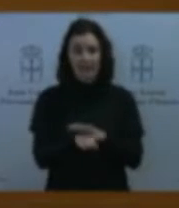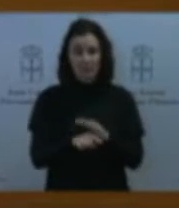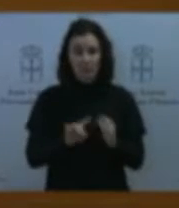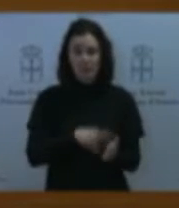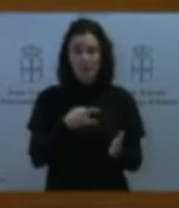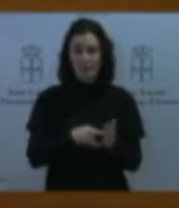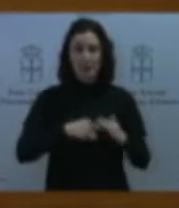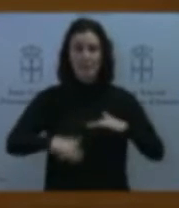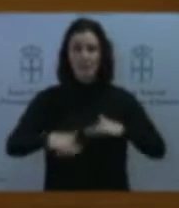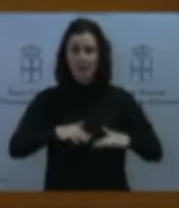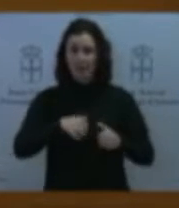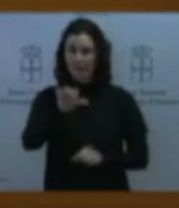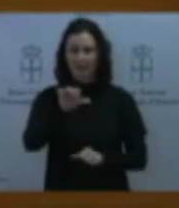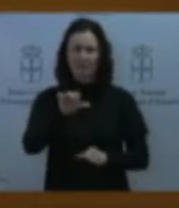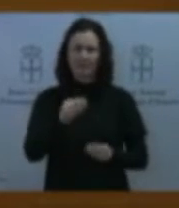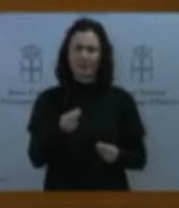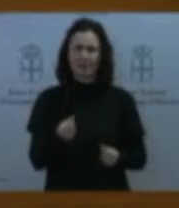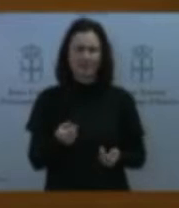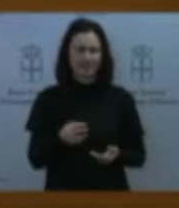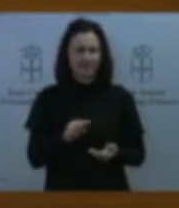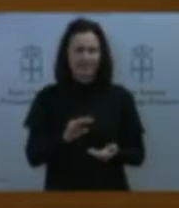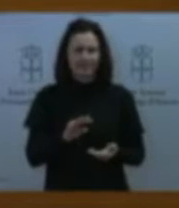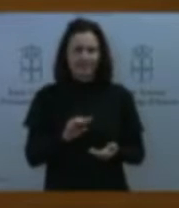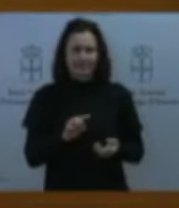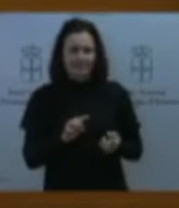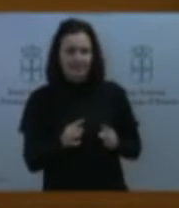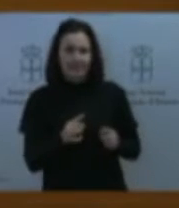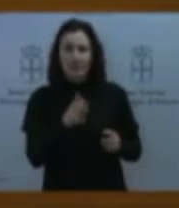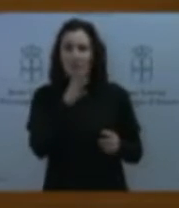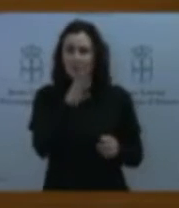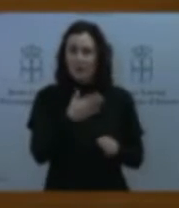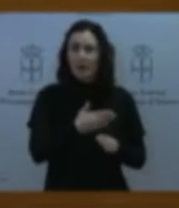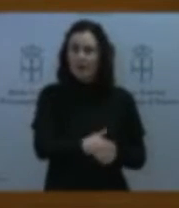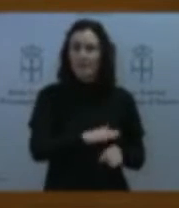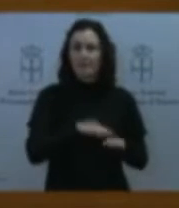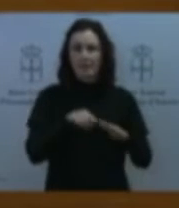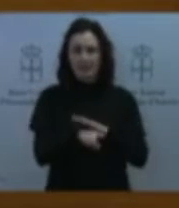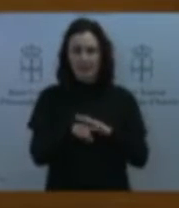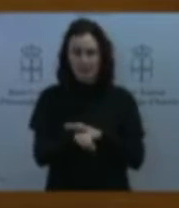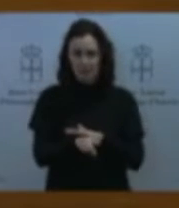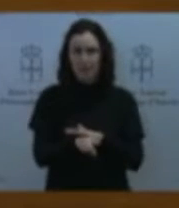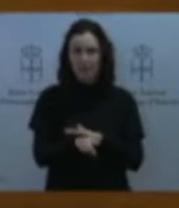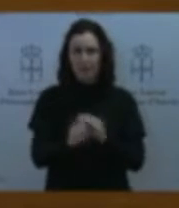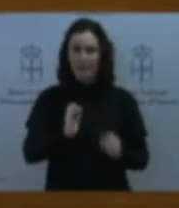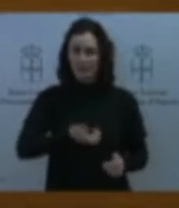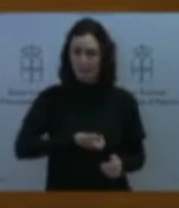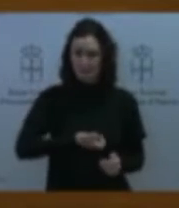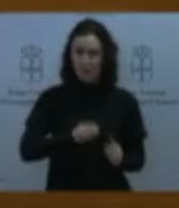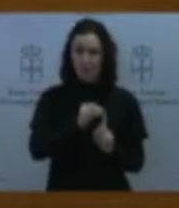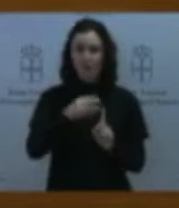Con una mención aparte, por supuesto, para la gestión del Ayuntamiento de Foro Asturias en toda